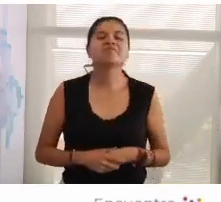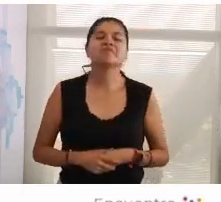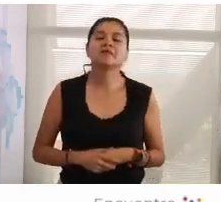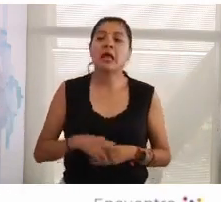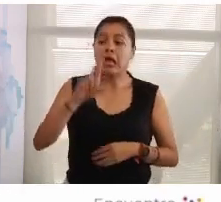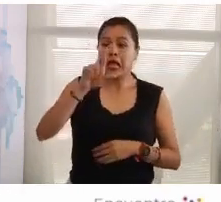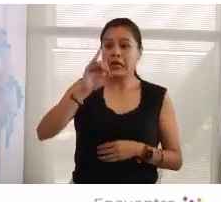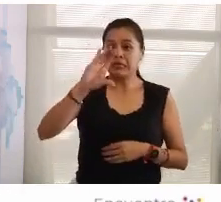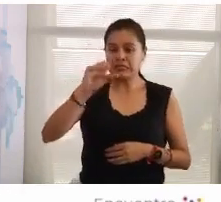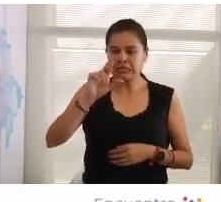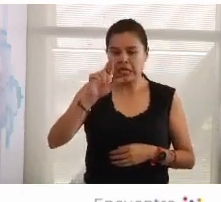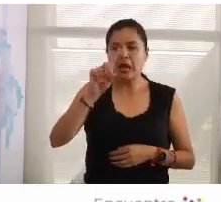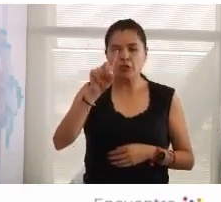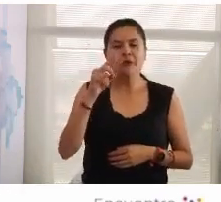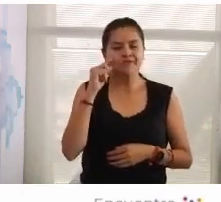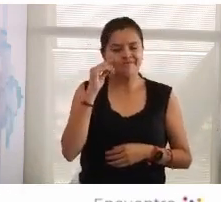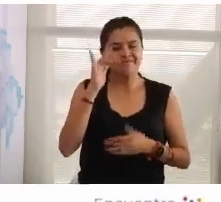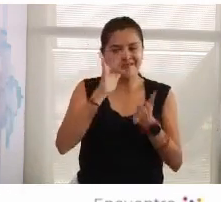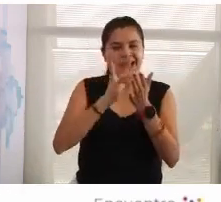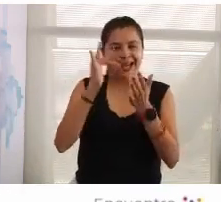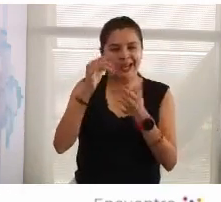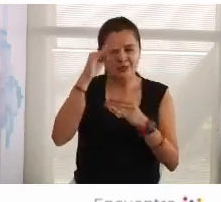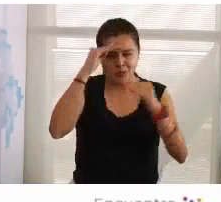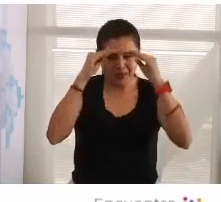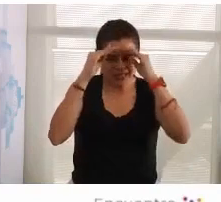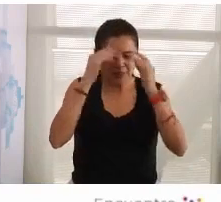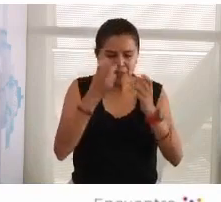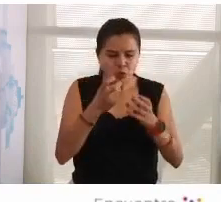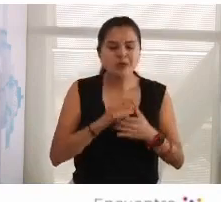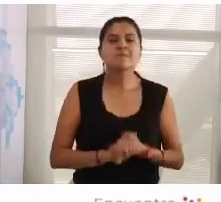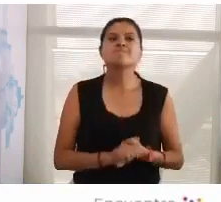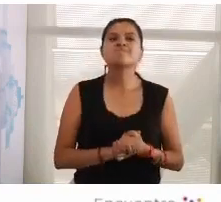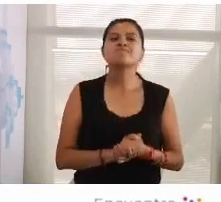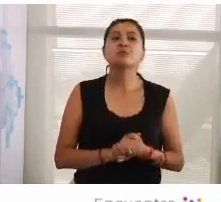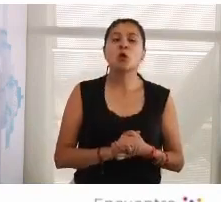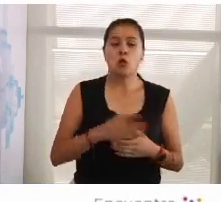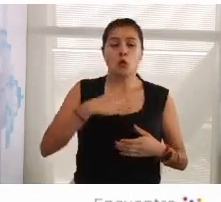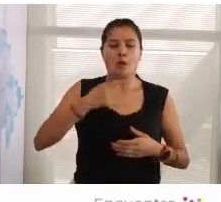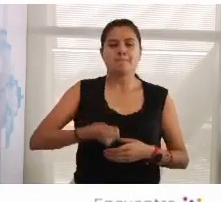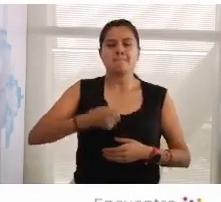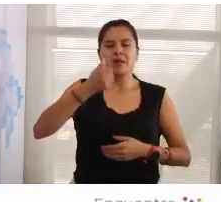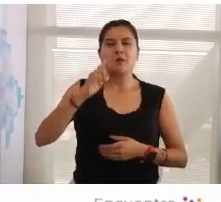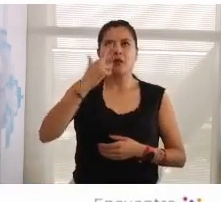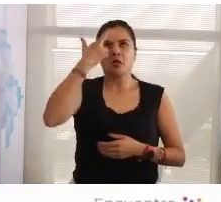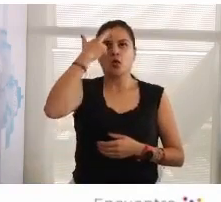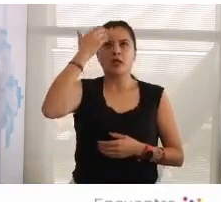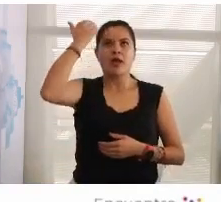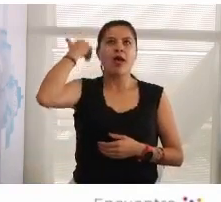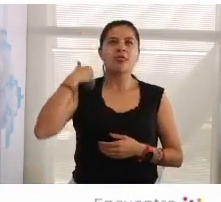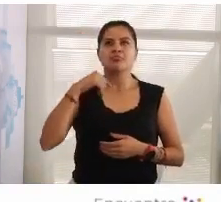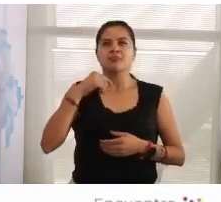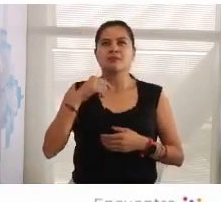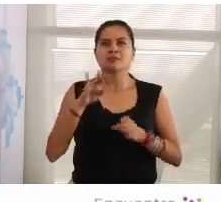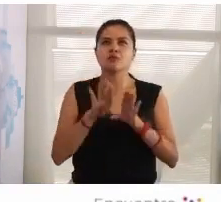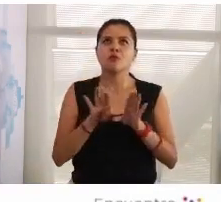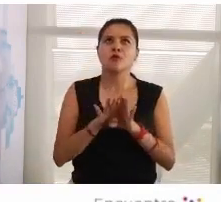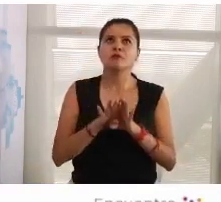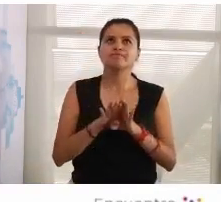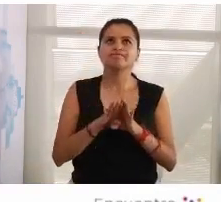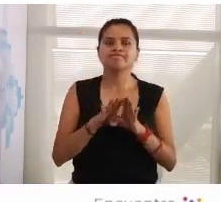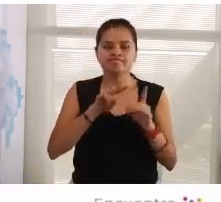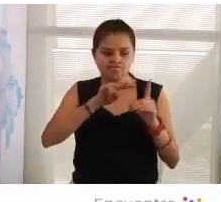te agradezco precisamente el análisis porque yo primero quería recordarles cuando estábamos con el análisis que también